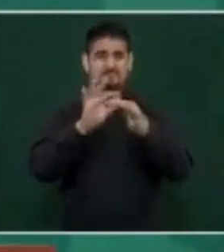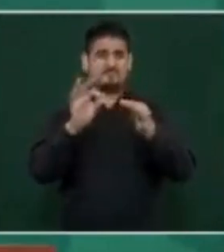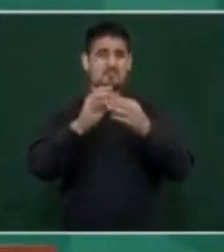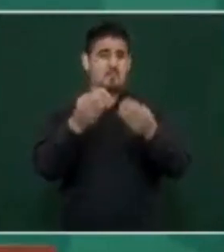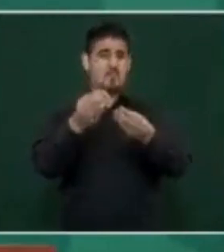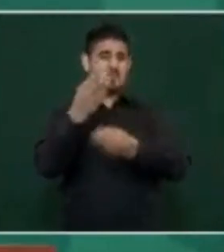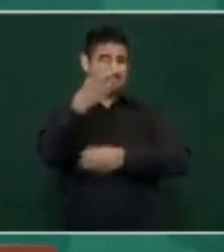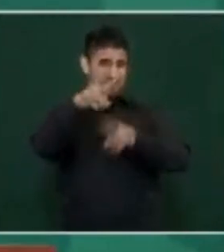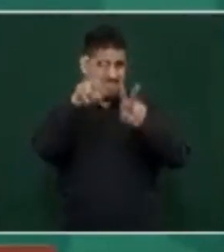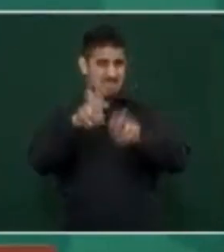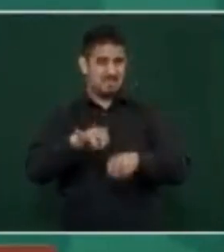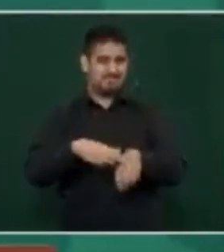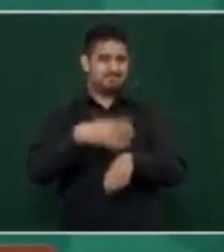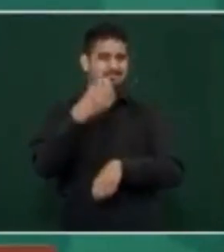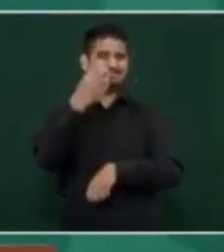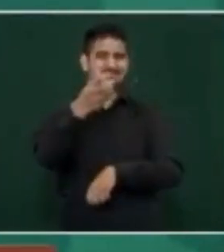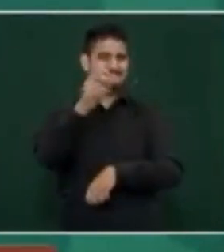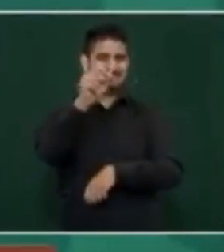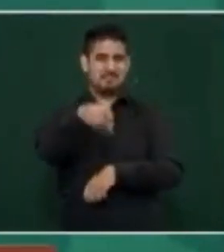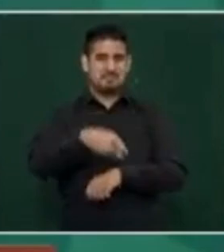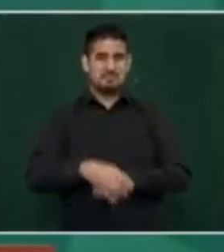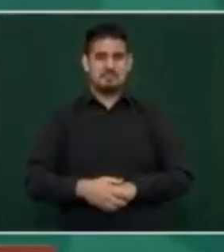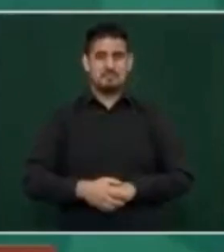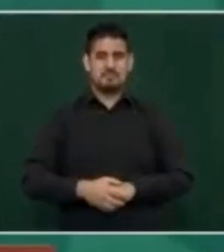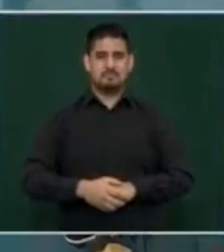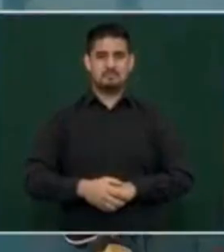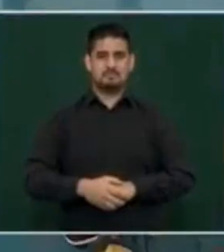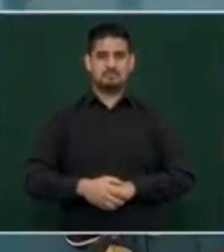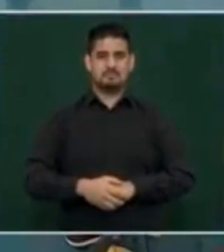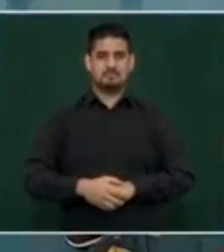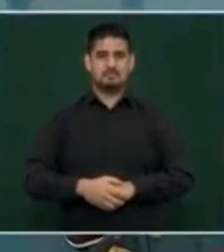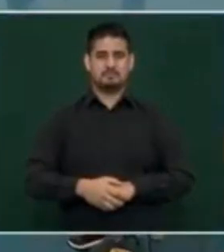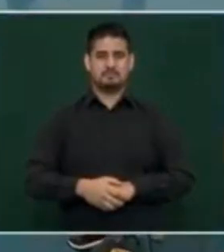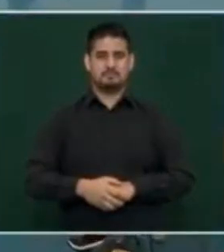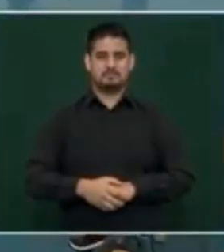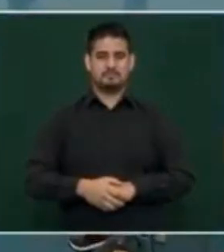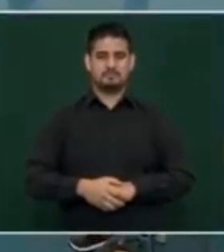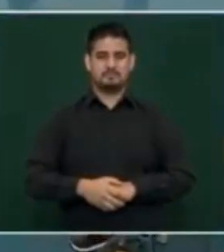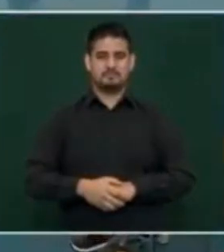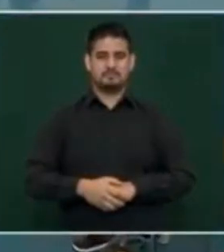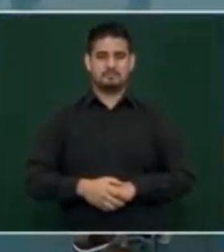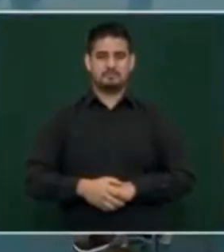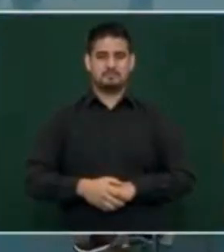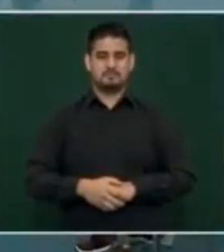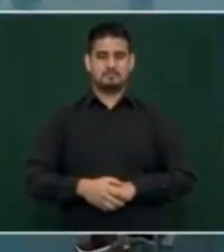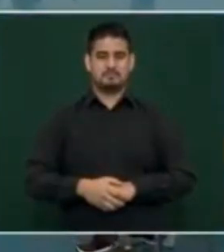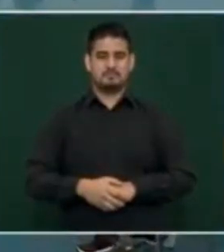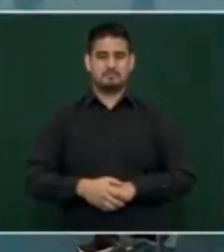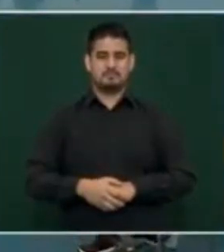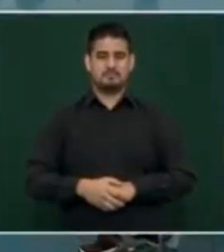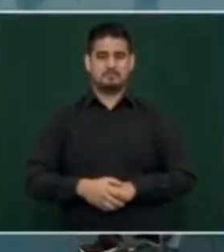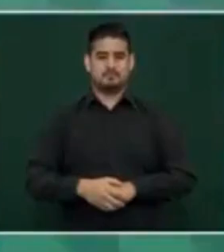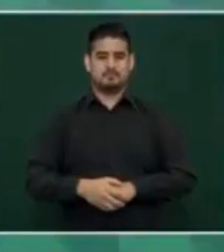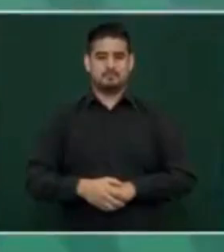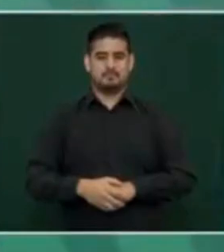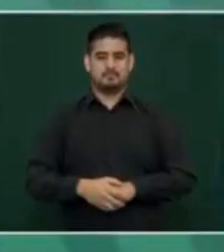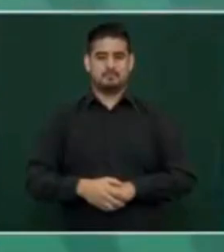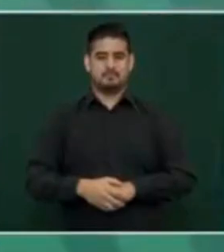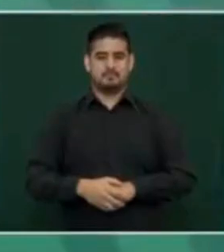mismo, porque hay mucha